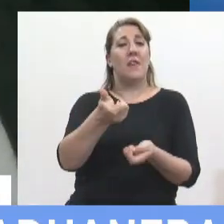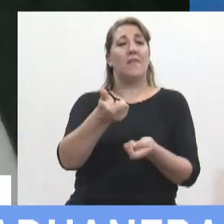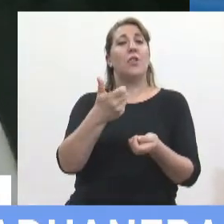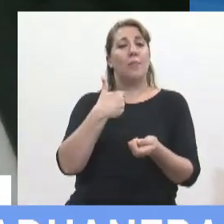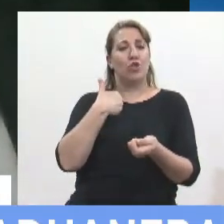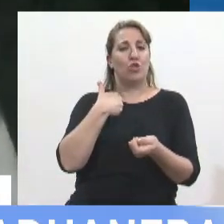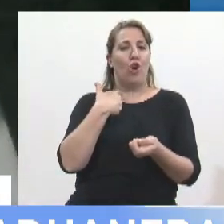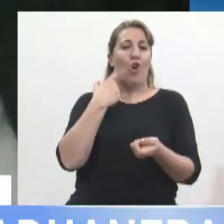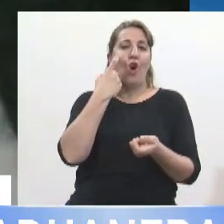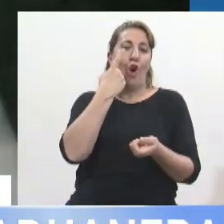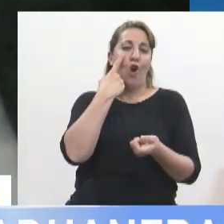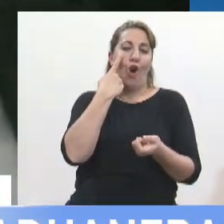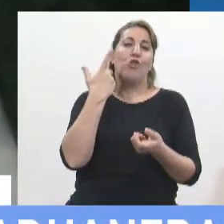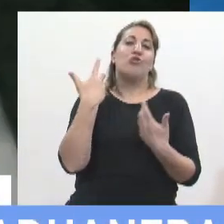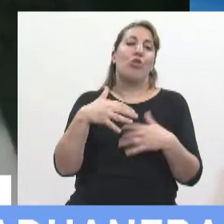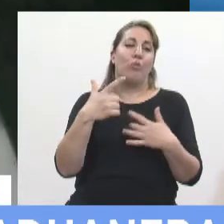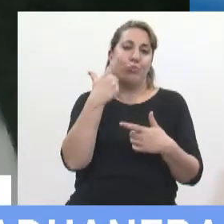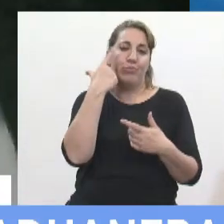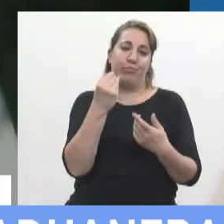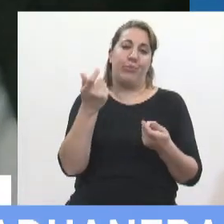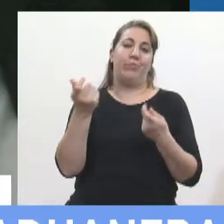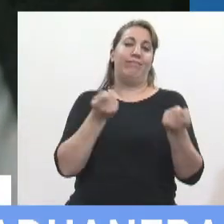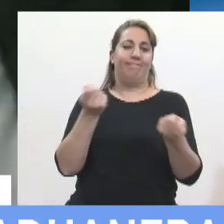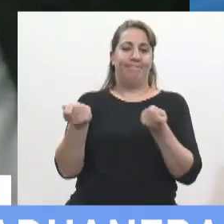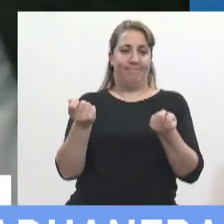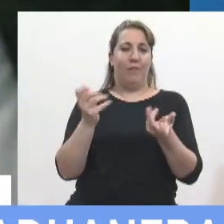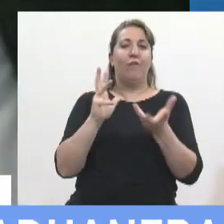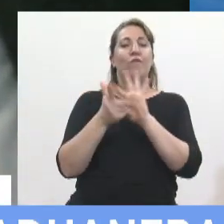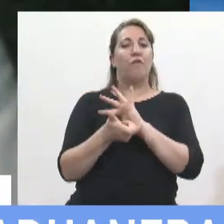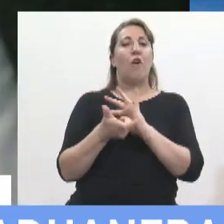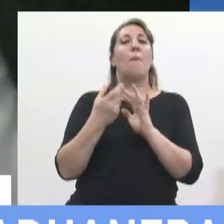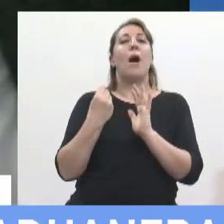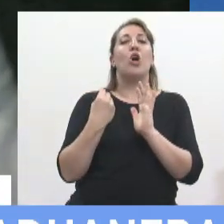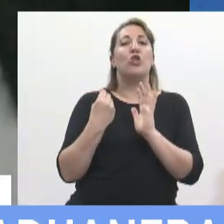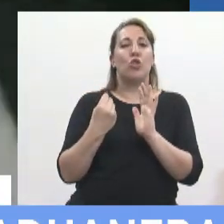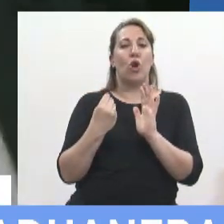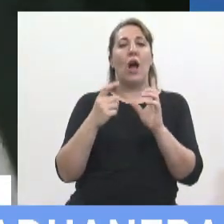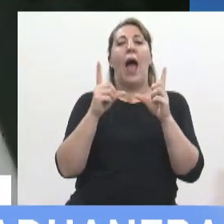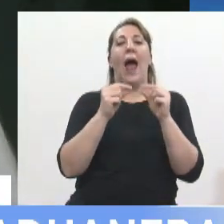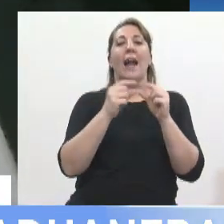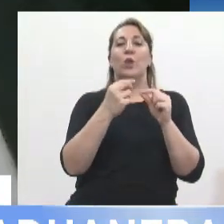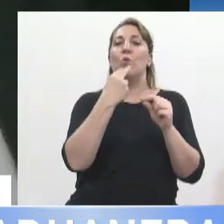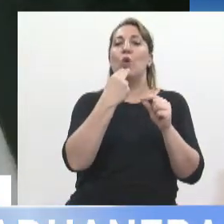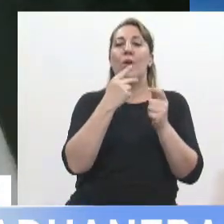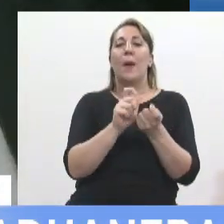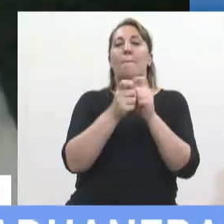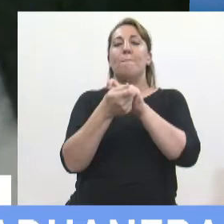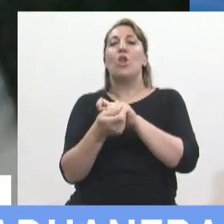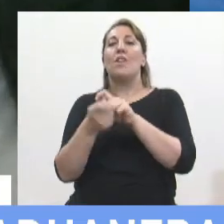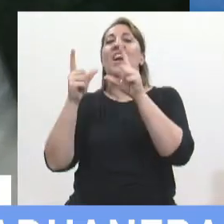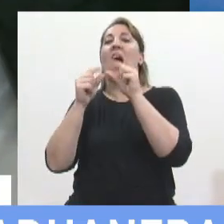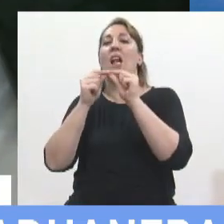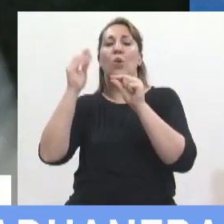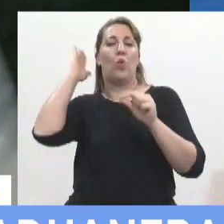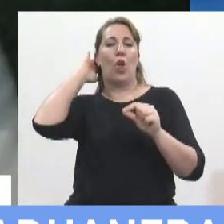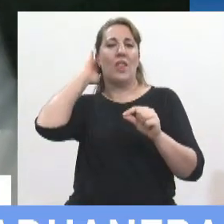astucia absoluta de la redacción de la norma del artículo 11 que modifica el artículo 16 de